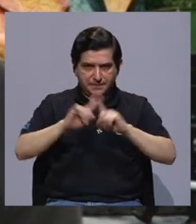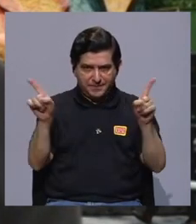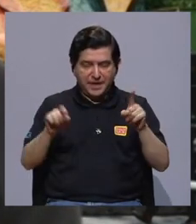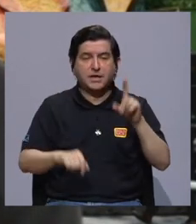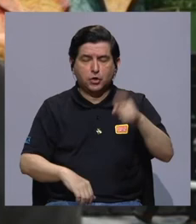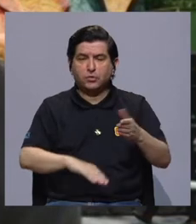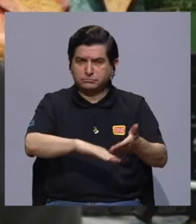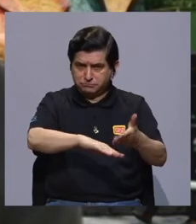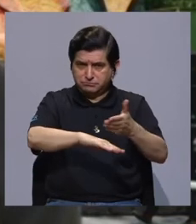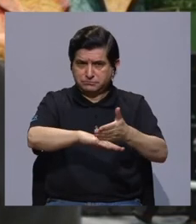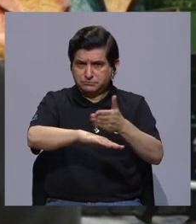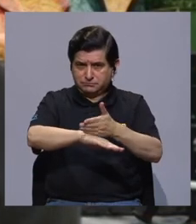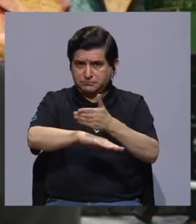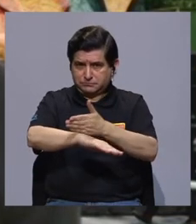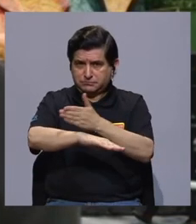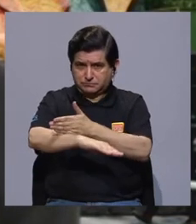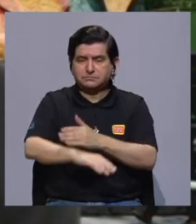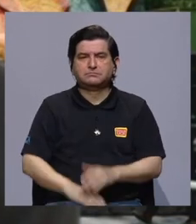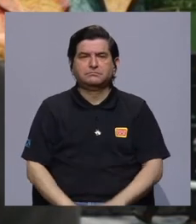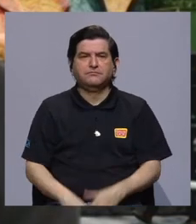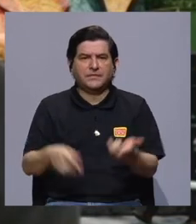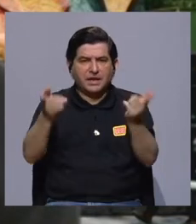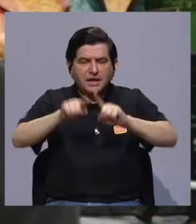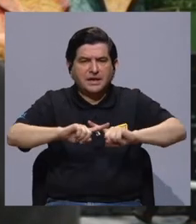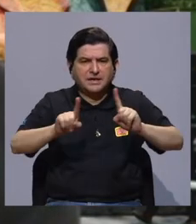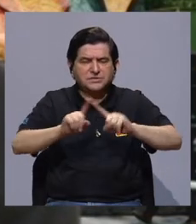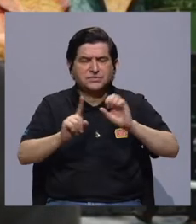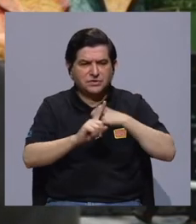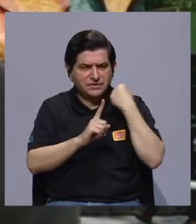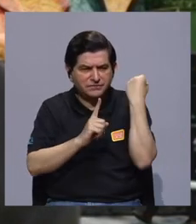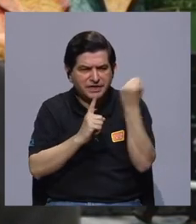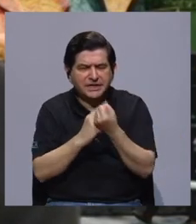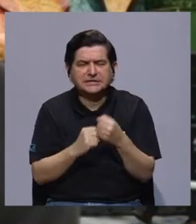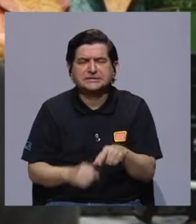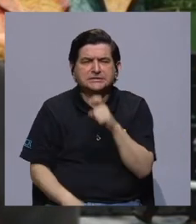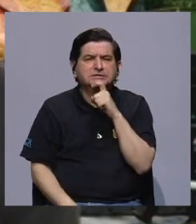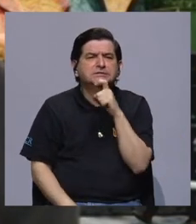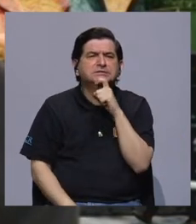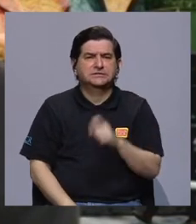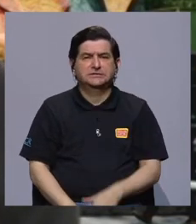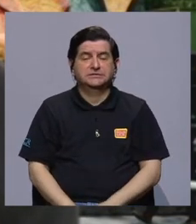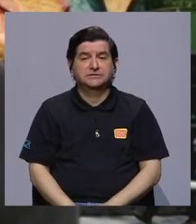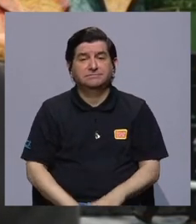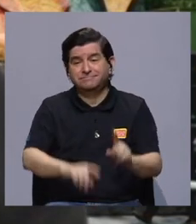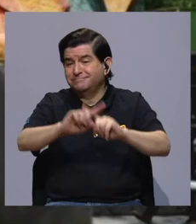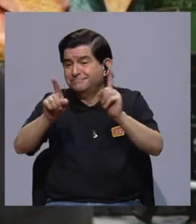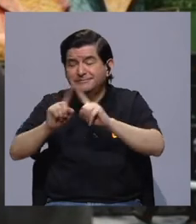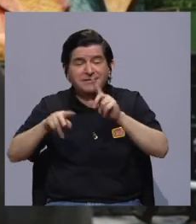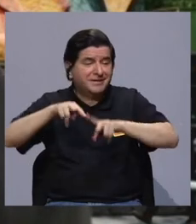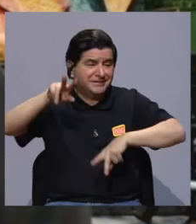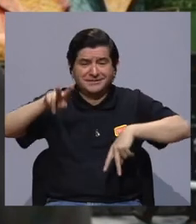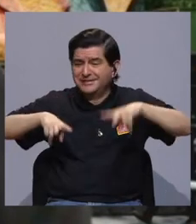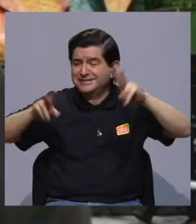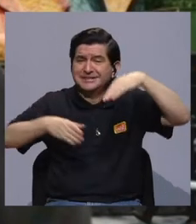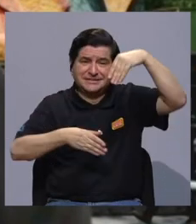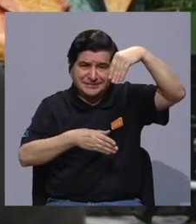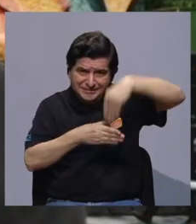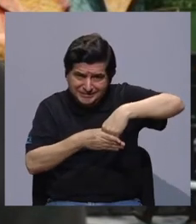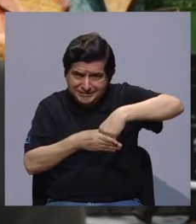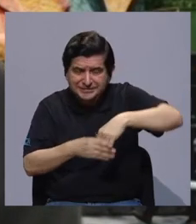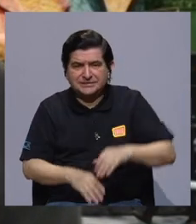pero tenemos que recuperarnos poco a poco de una situación tan compleja. Y en ese sentido, pues son diferentes variables